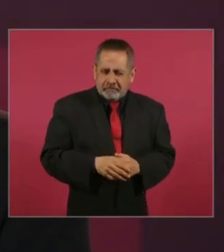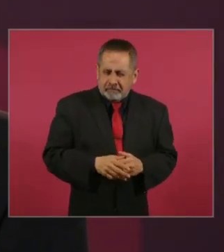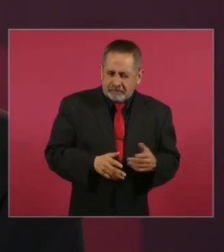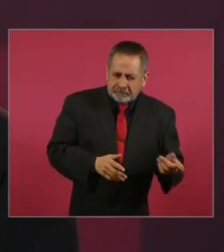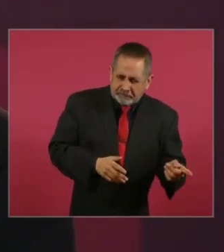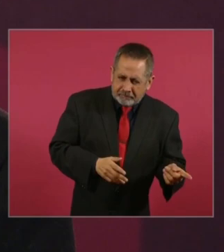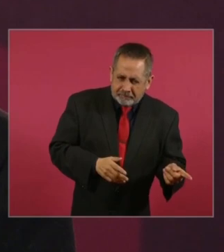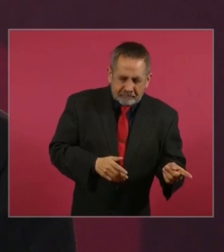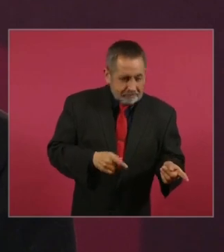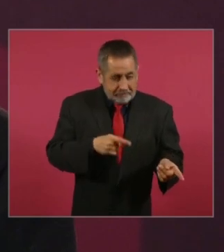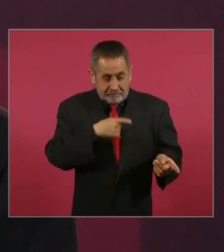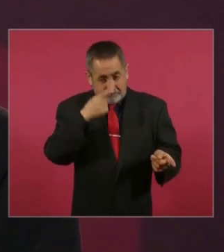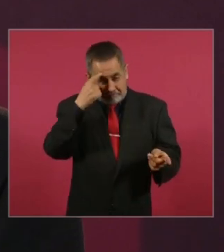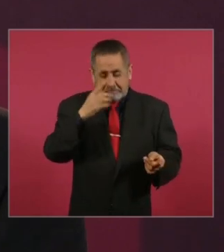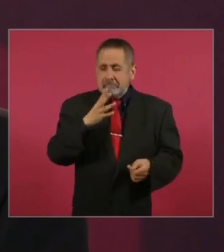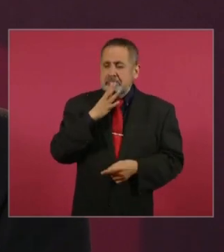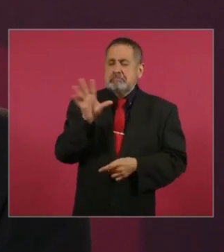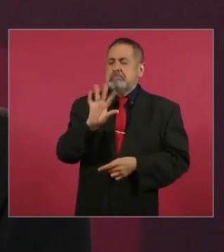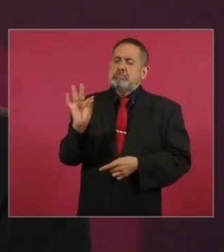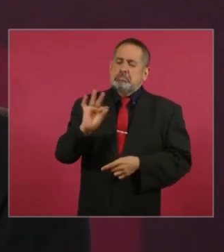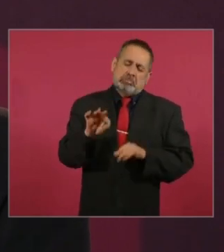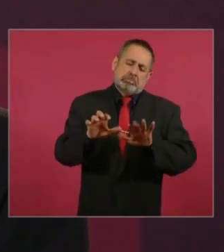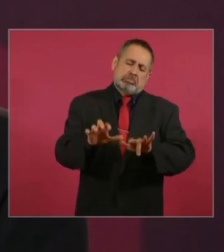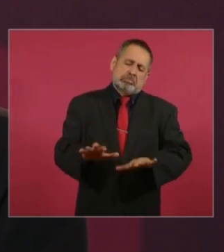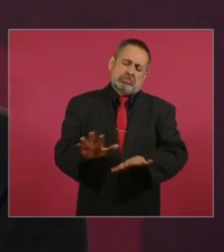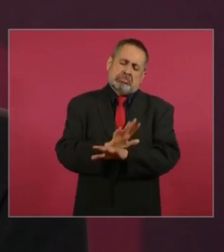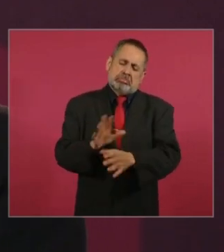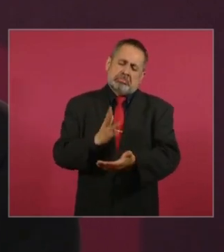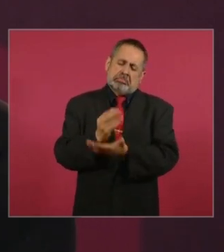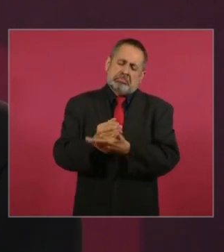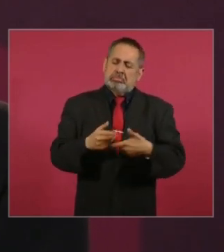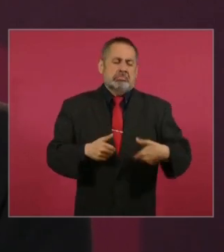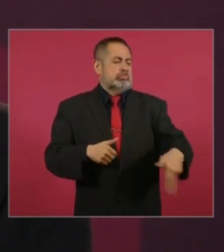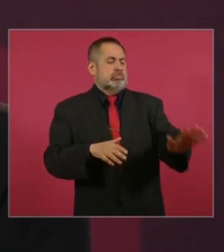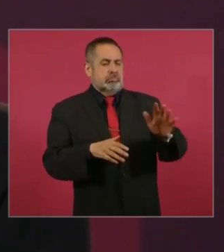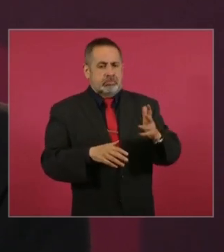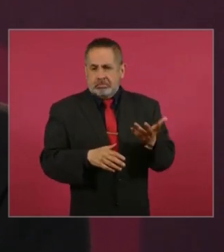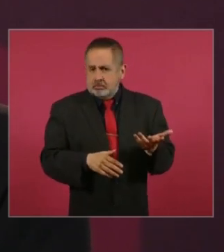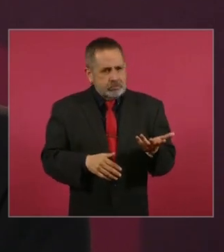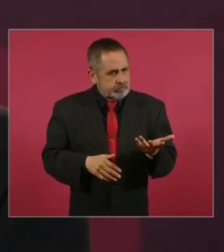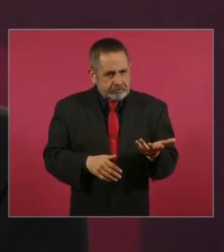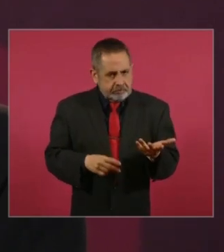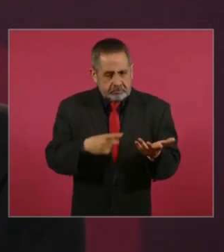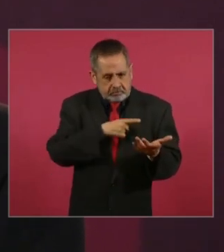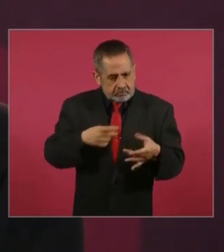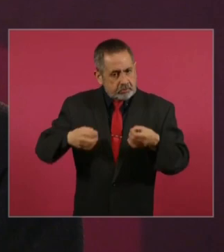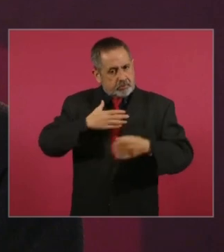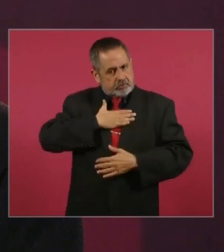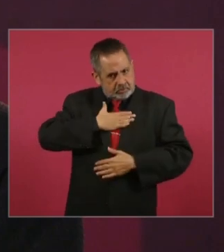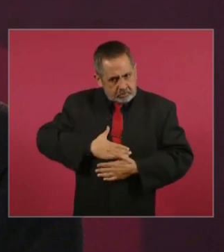legal, como si no fuese un asunto de justicia.